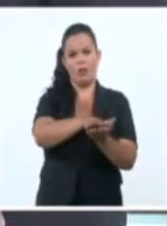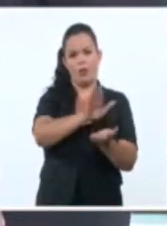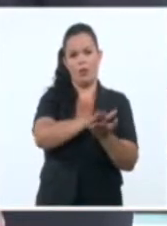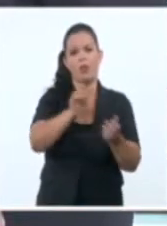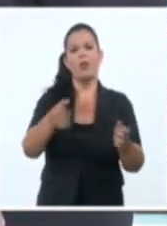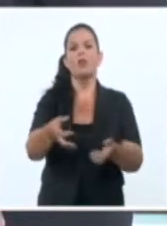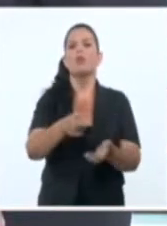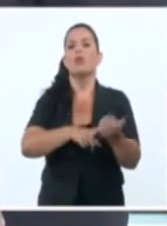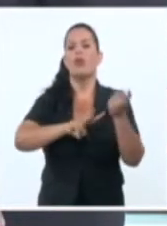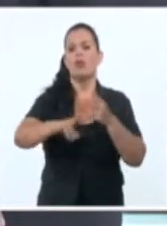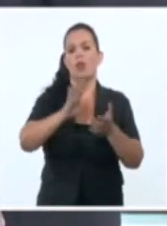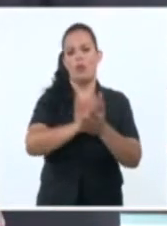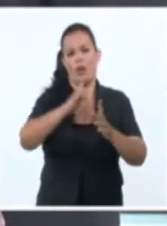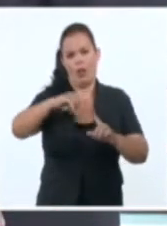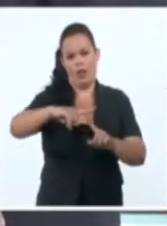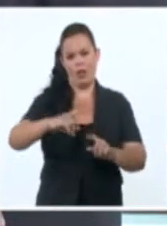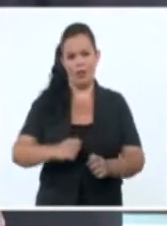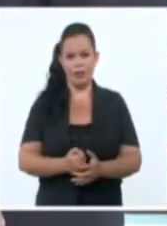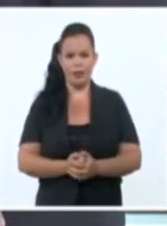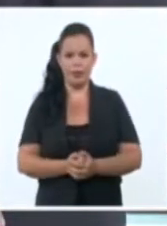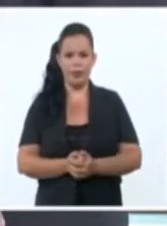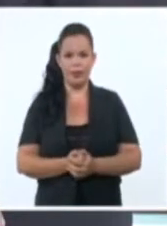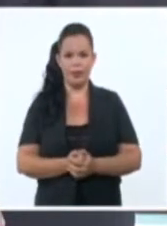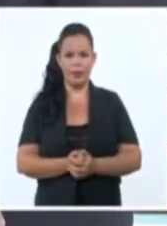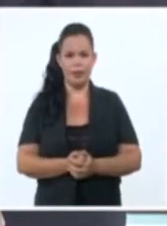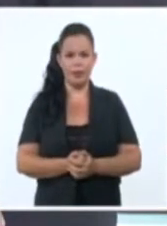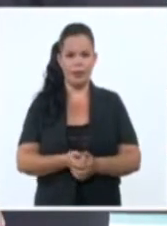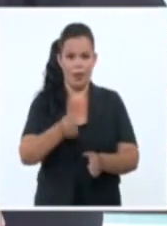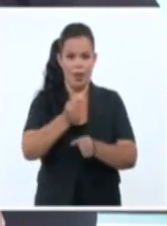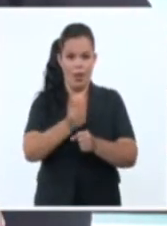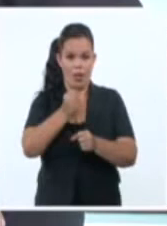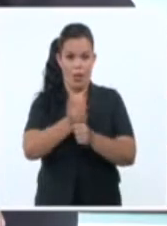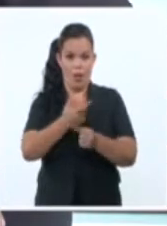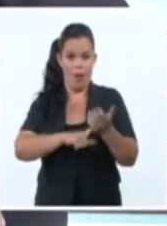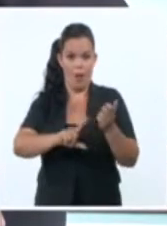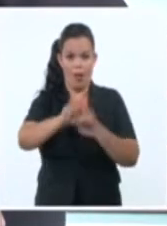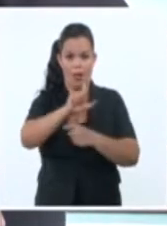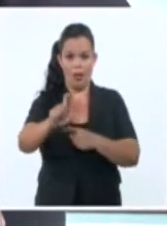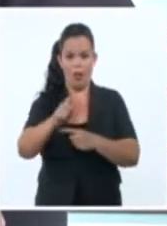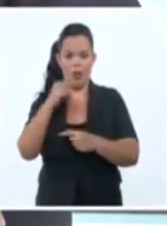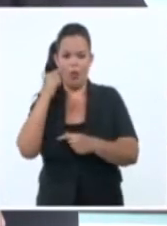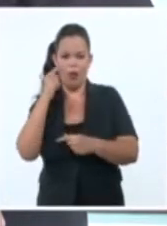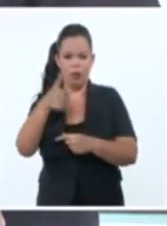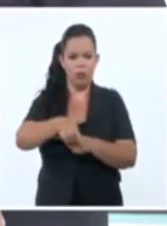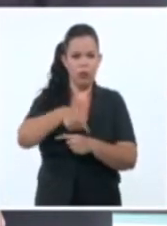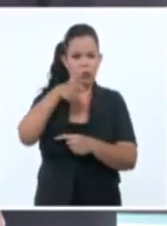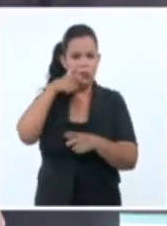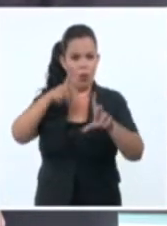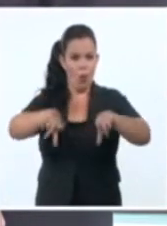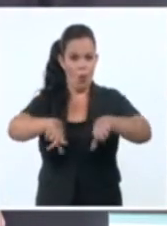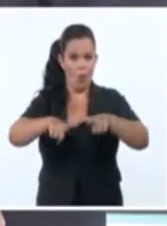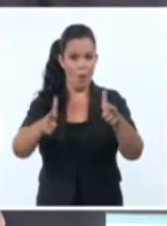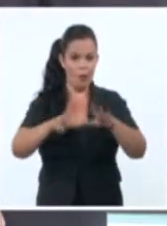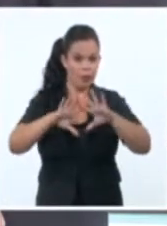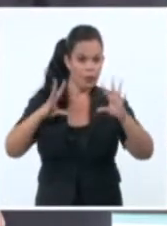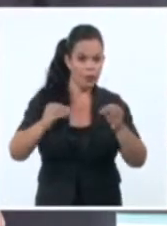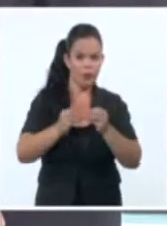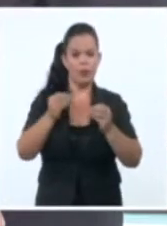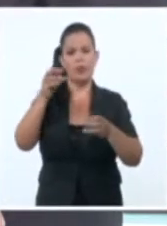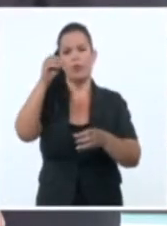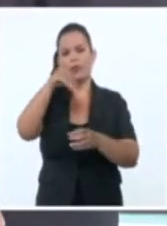Matanzas. Le corresponde al partido exigir por el comprenamiento de las cargos agantes en las organizaciones,